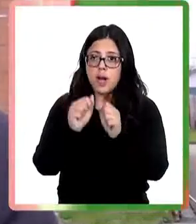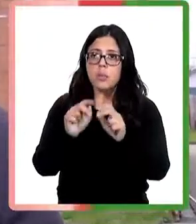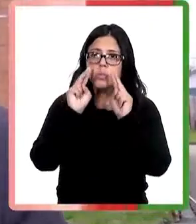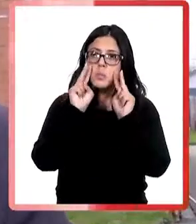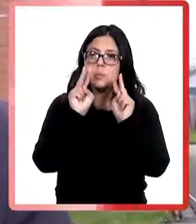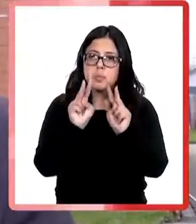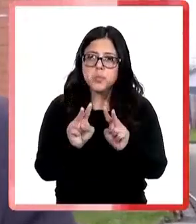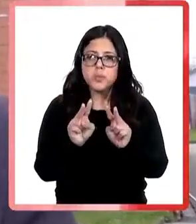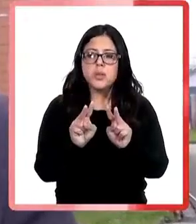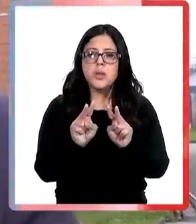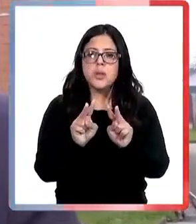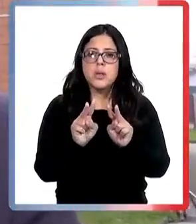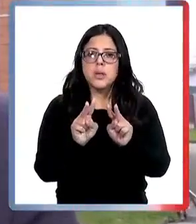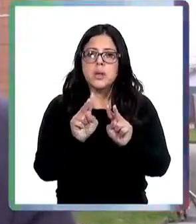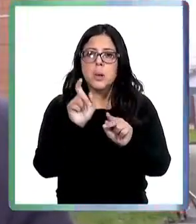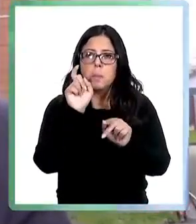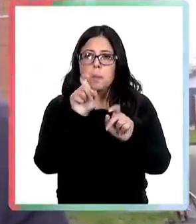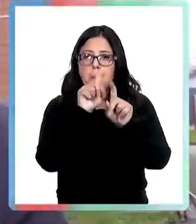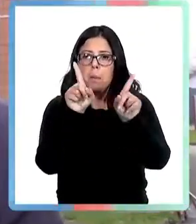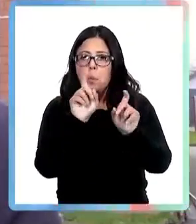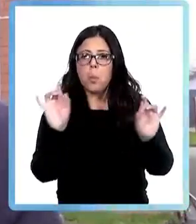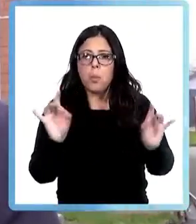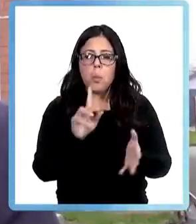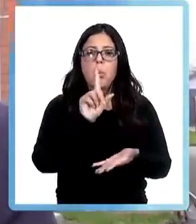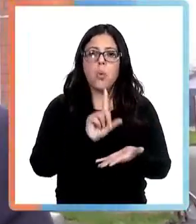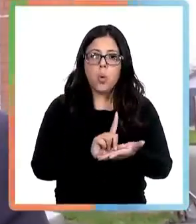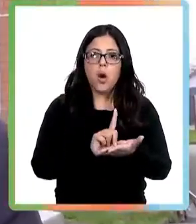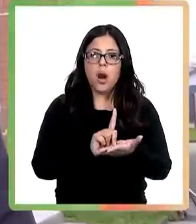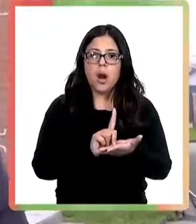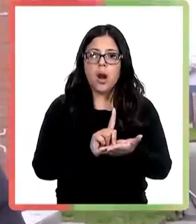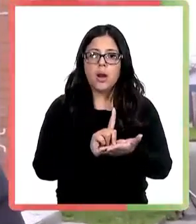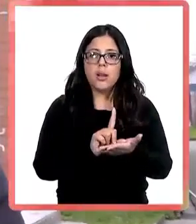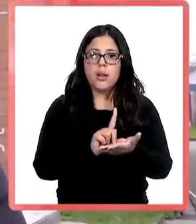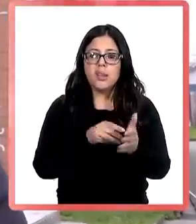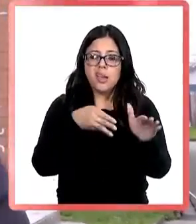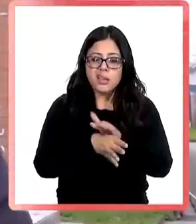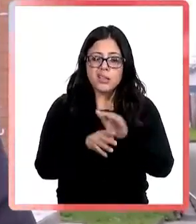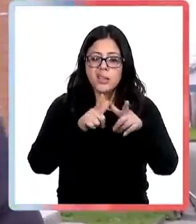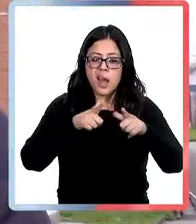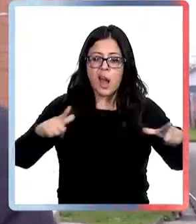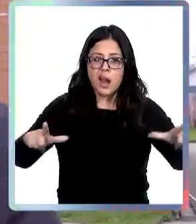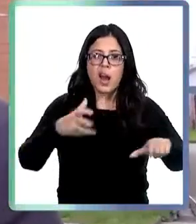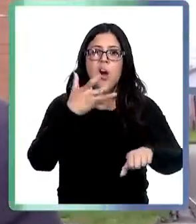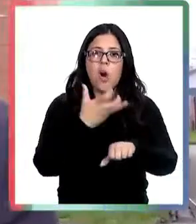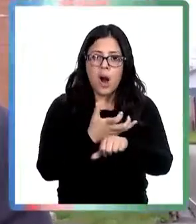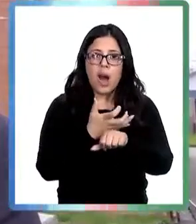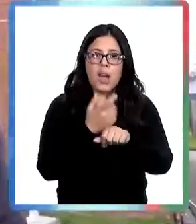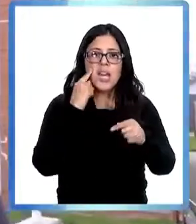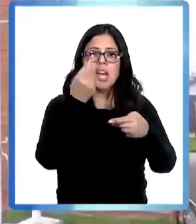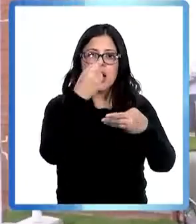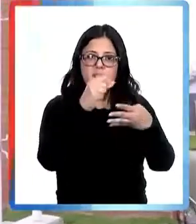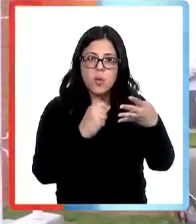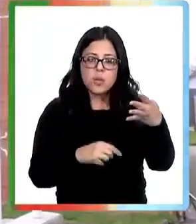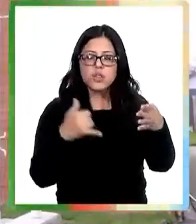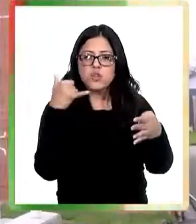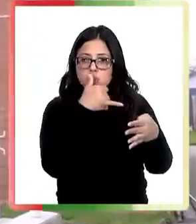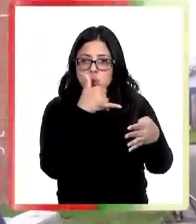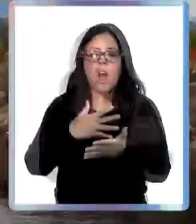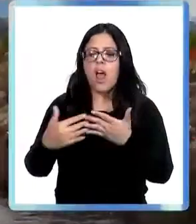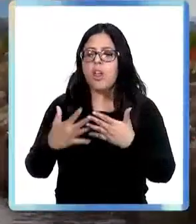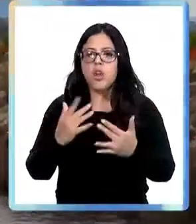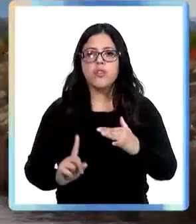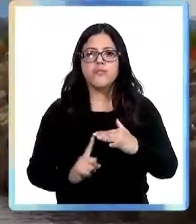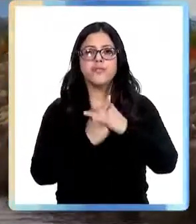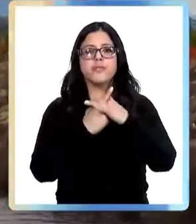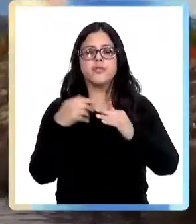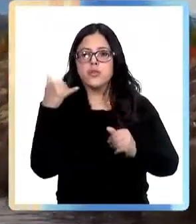en línea consultar si el lugar en el cual está accediendo al lago tiene o no tiene en el último monitoreo presencia o no de contaminación.